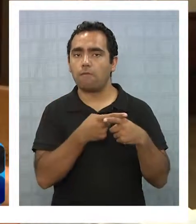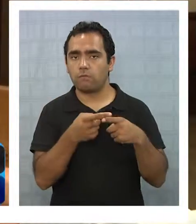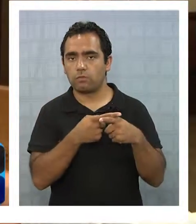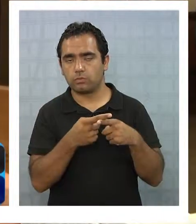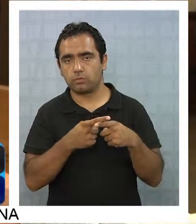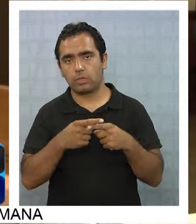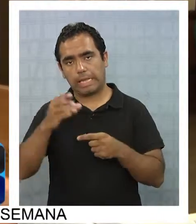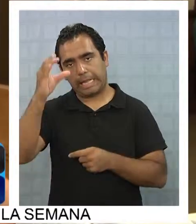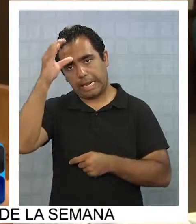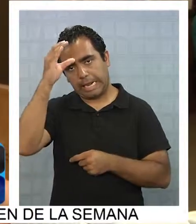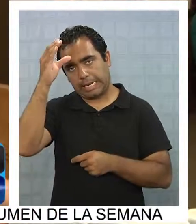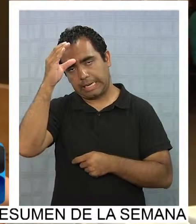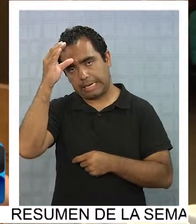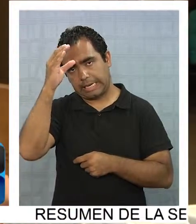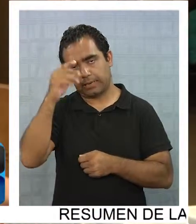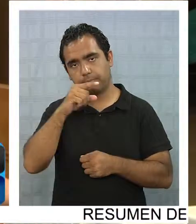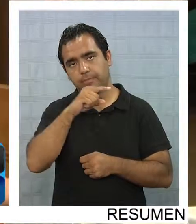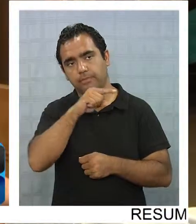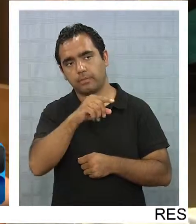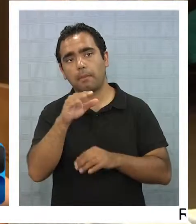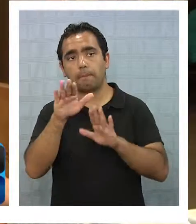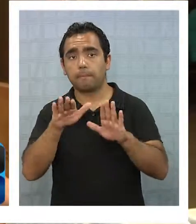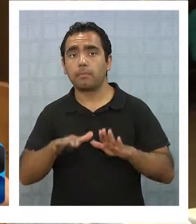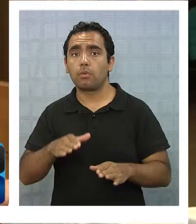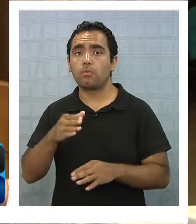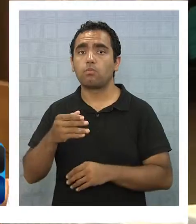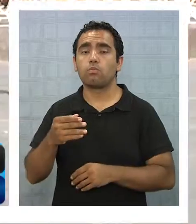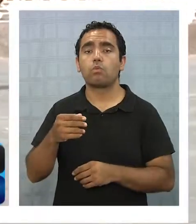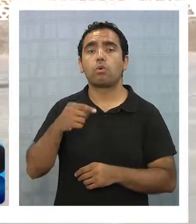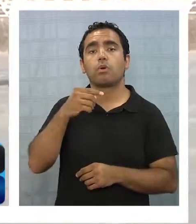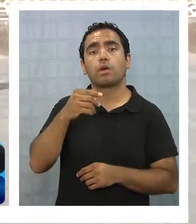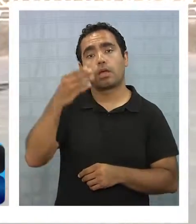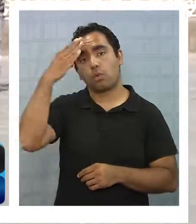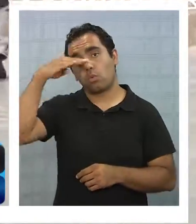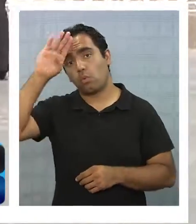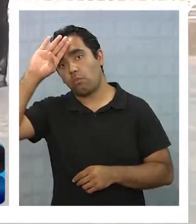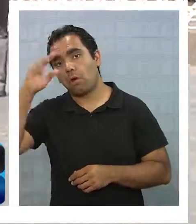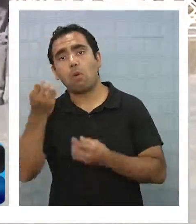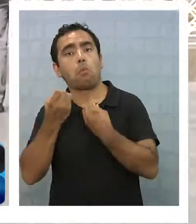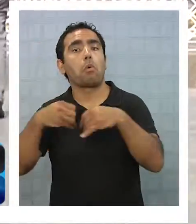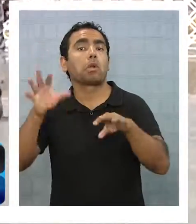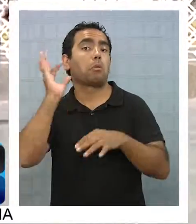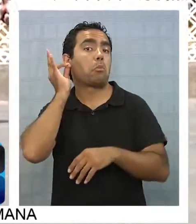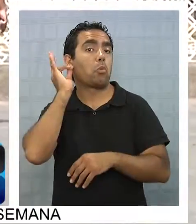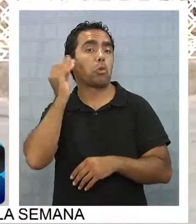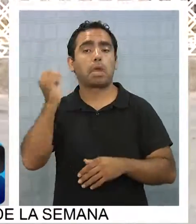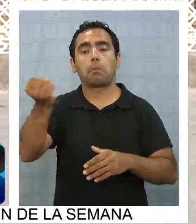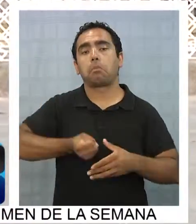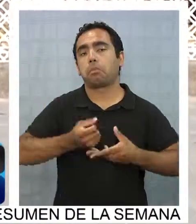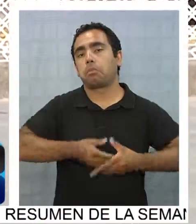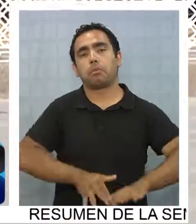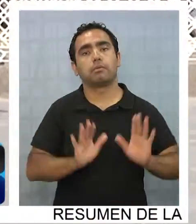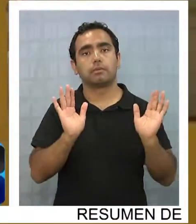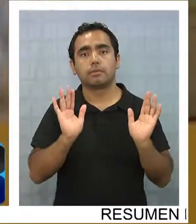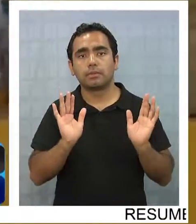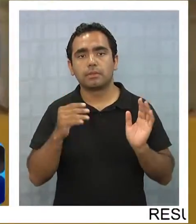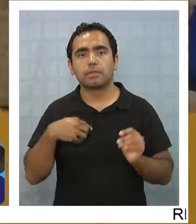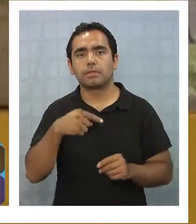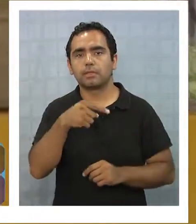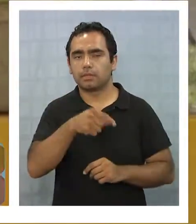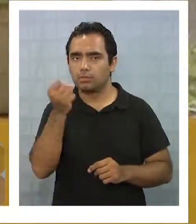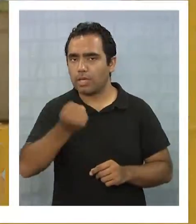sobre todas las clínicas privadas y puede pasar como en Cuba, que cualquier mujer hace una interrupción de un aborto y es un asesinato.